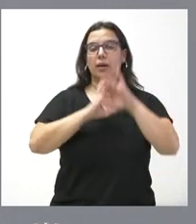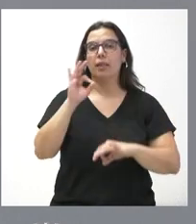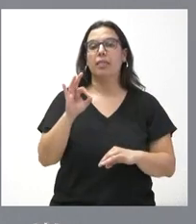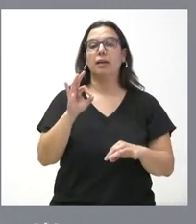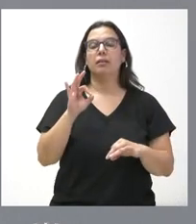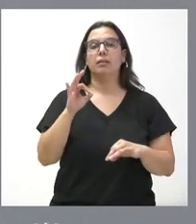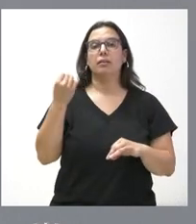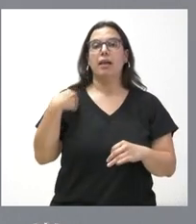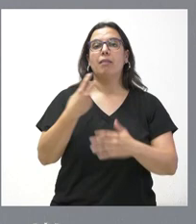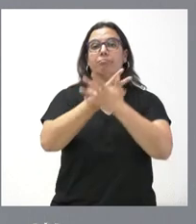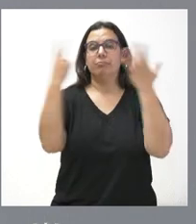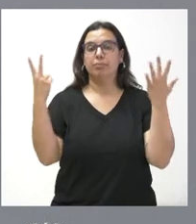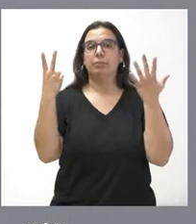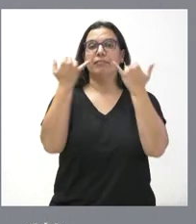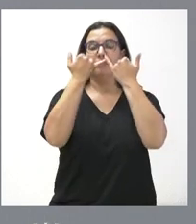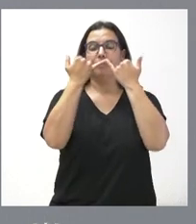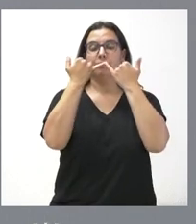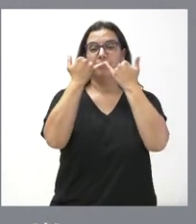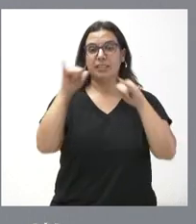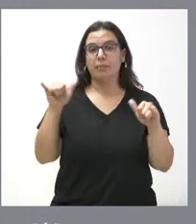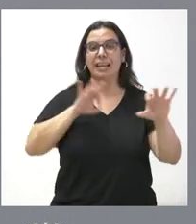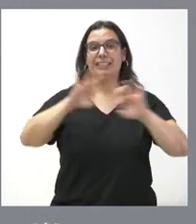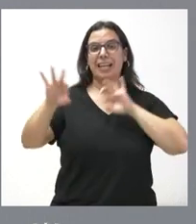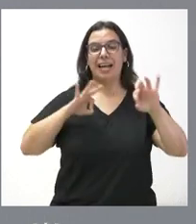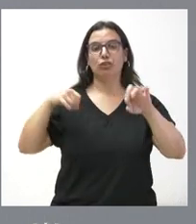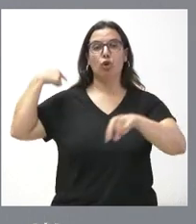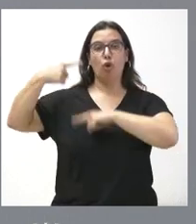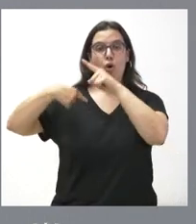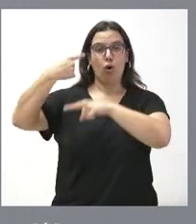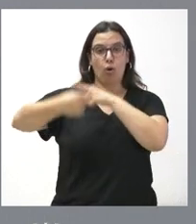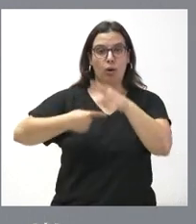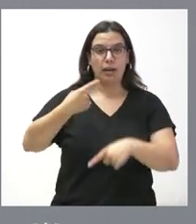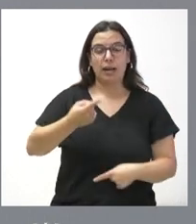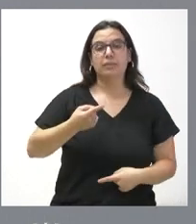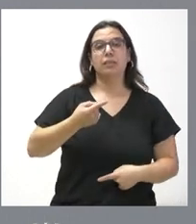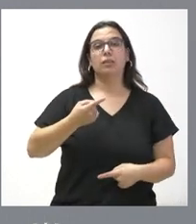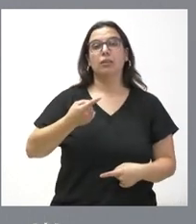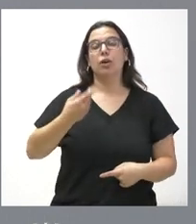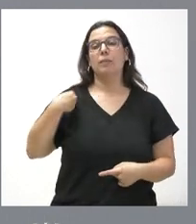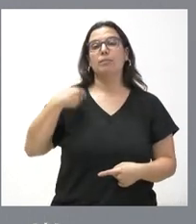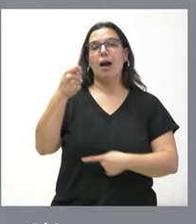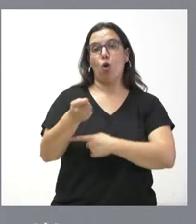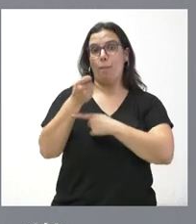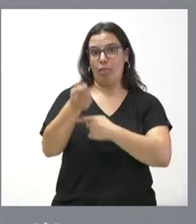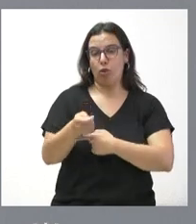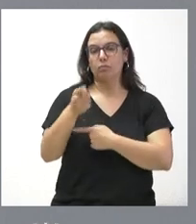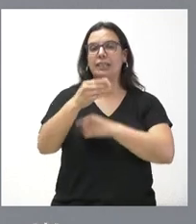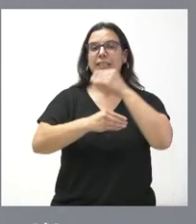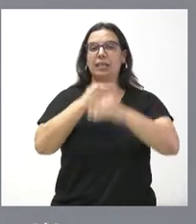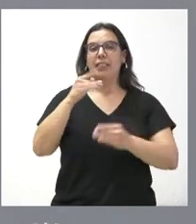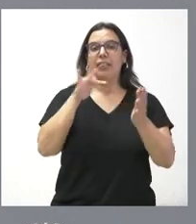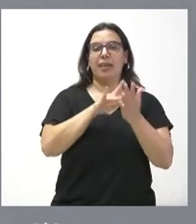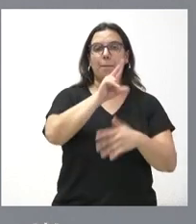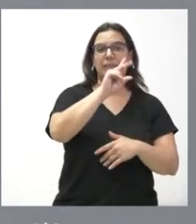17ª edición del Festival de Teatro Clásico Villa del Caballero de Olmedo, que se va a desarrollar entre los días